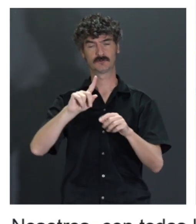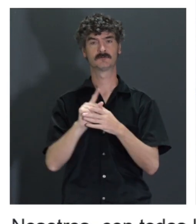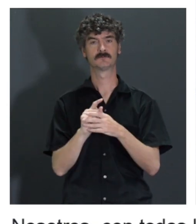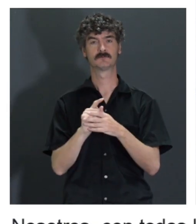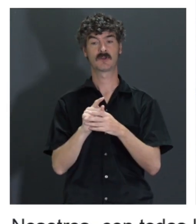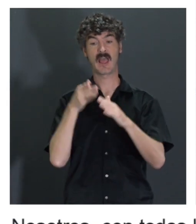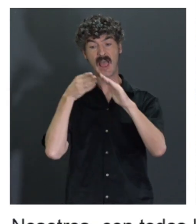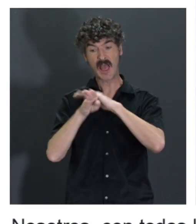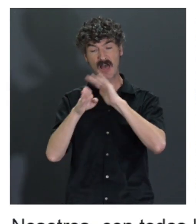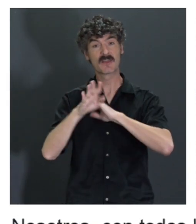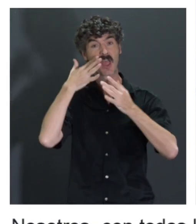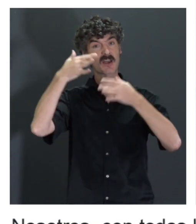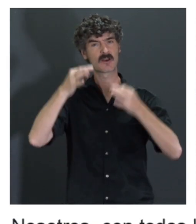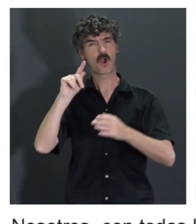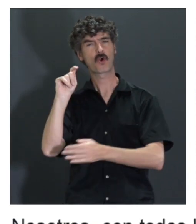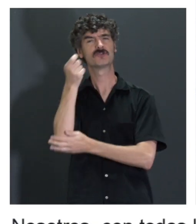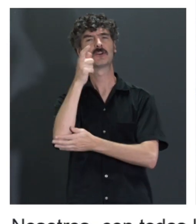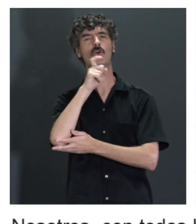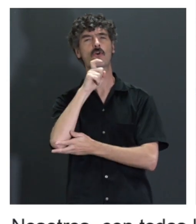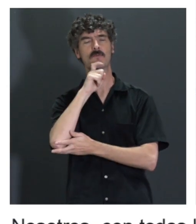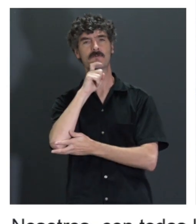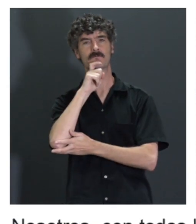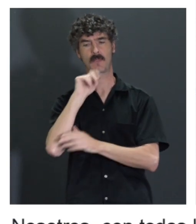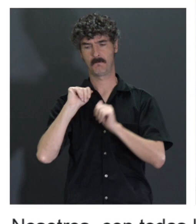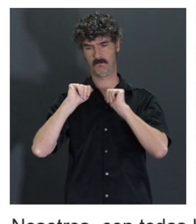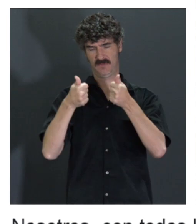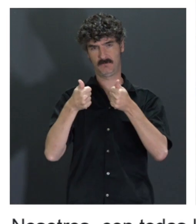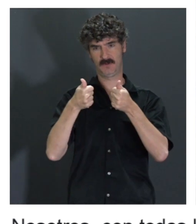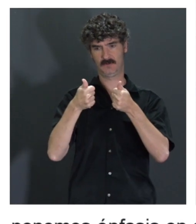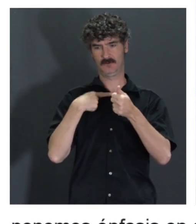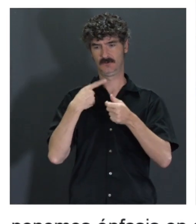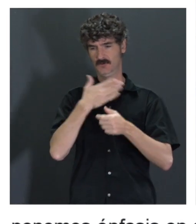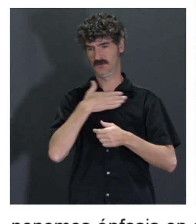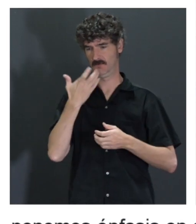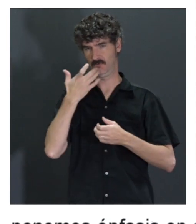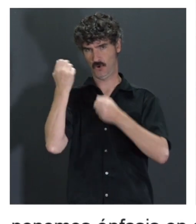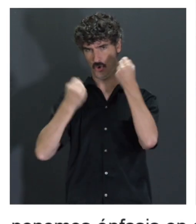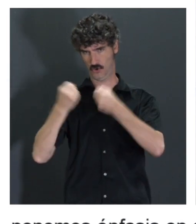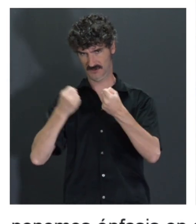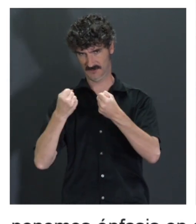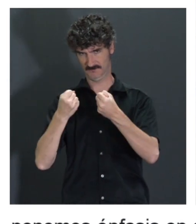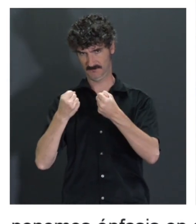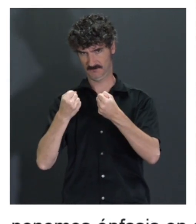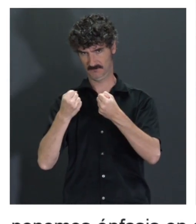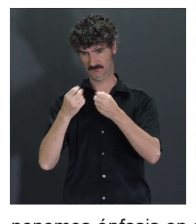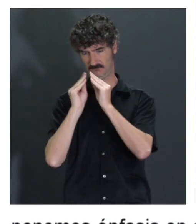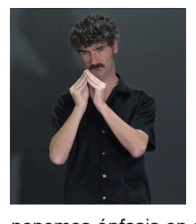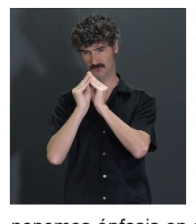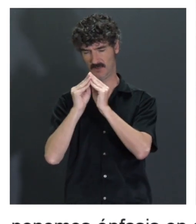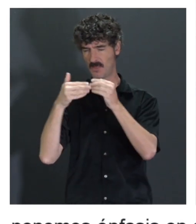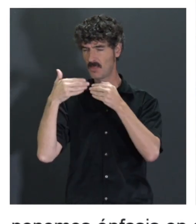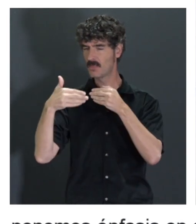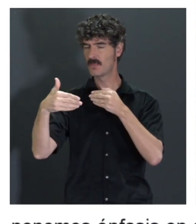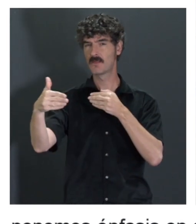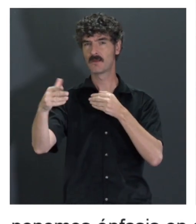accesibilidad sea real hay que tenerla en cuenta desde el principio. No tiene sentido que te pongas a desarrollar un vehículo y que luego, cuando pase el tiempo, te des cuenta